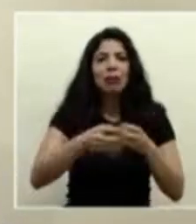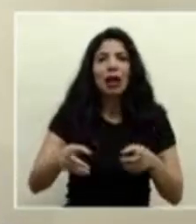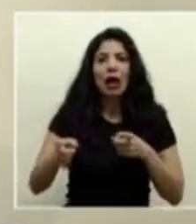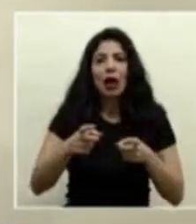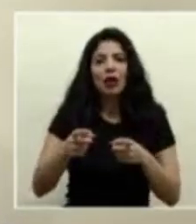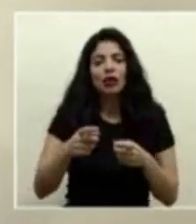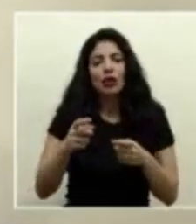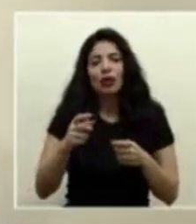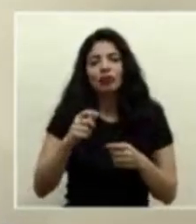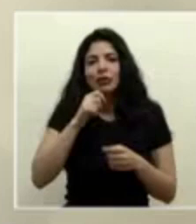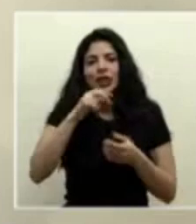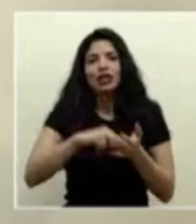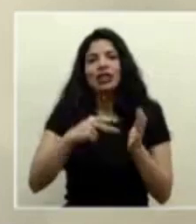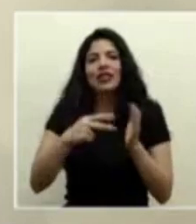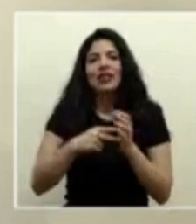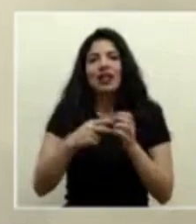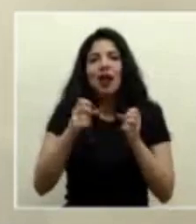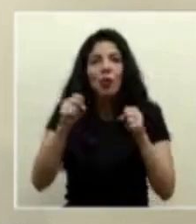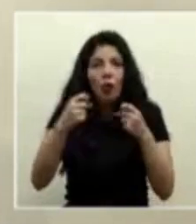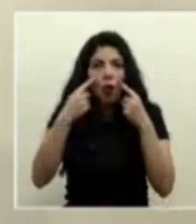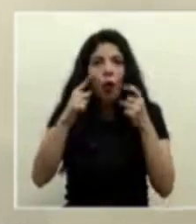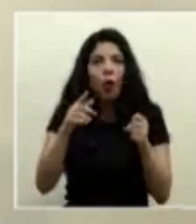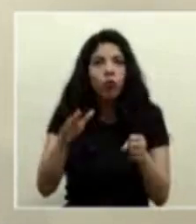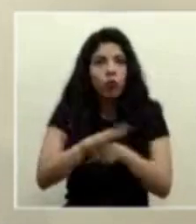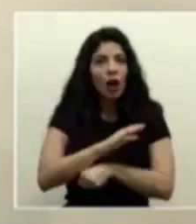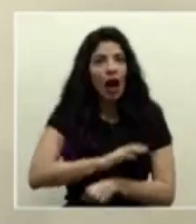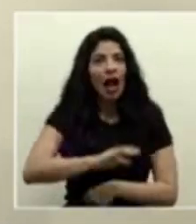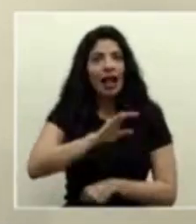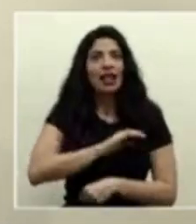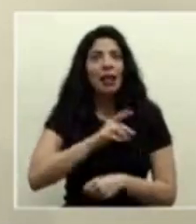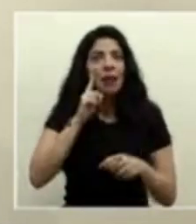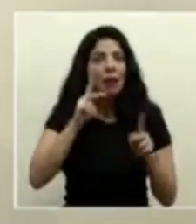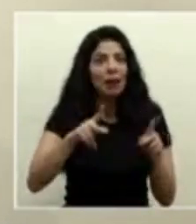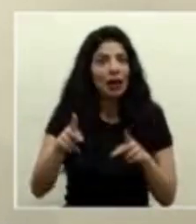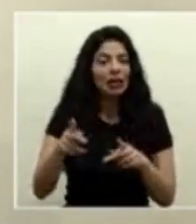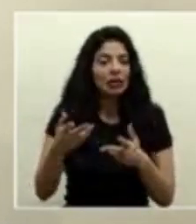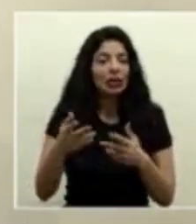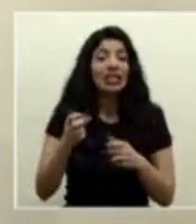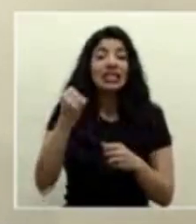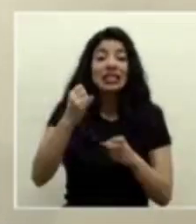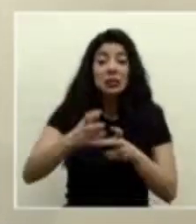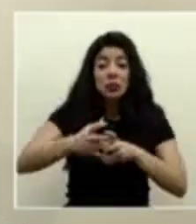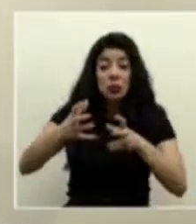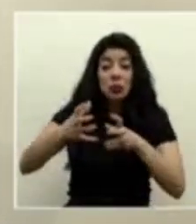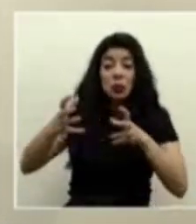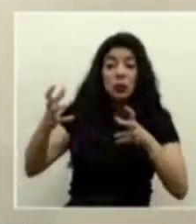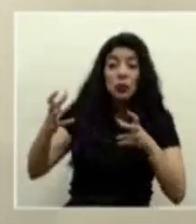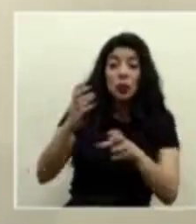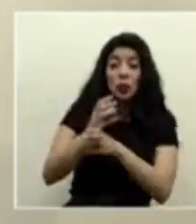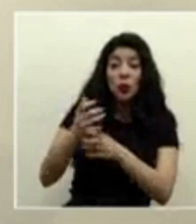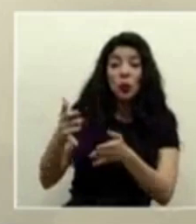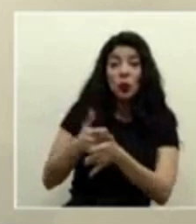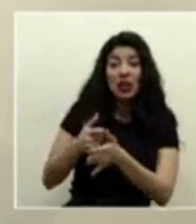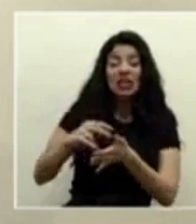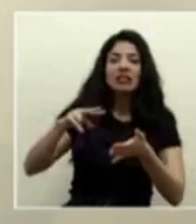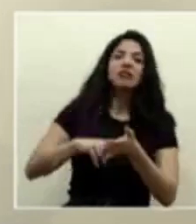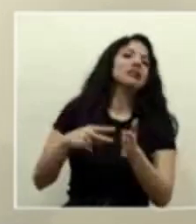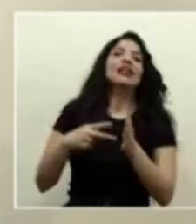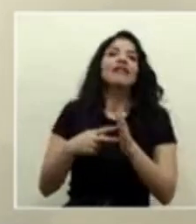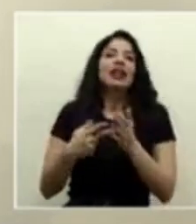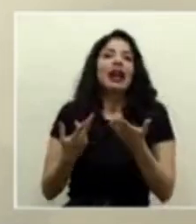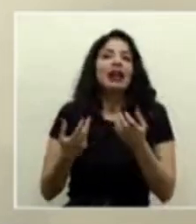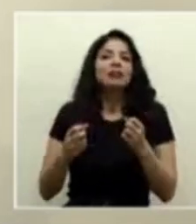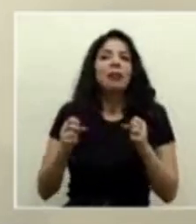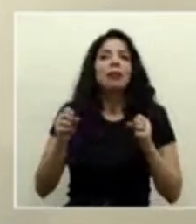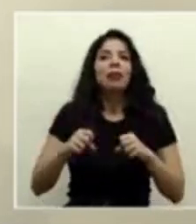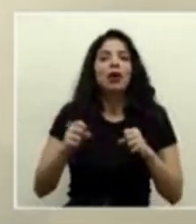garantizados que vayan justamente a darle esa oportunidad con calidad a las personas. Recordemos que entre más casos tengamos en las UCIs eventualmente podemos tener